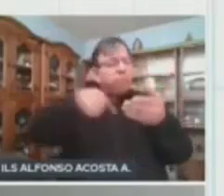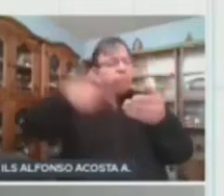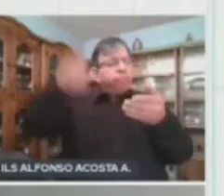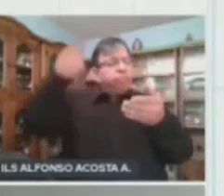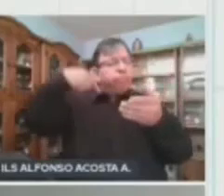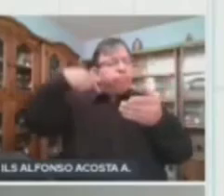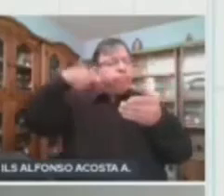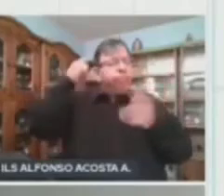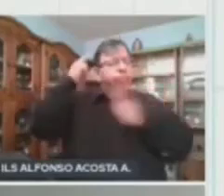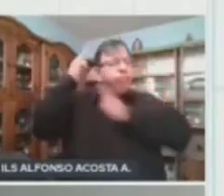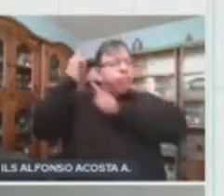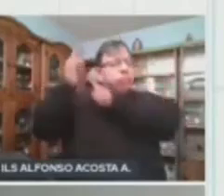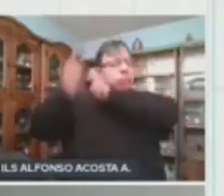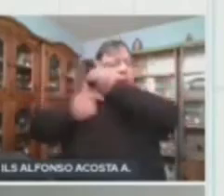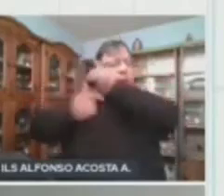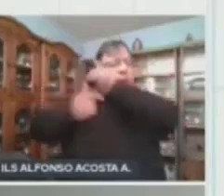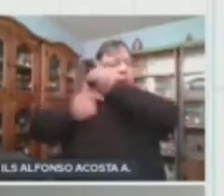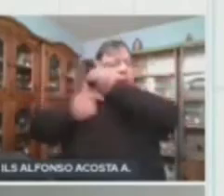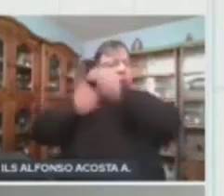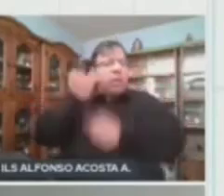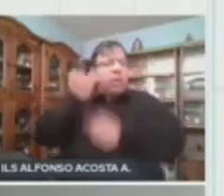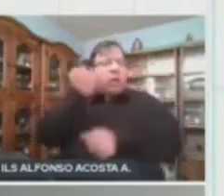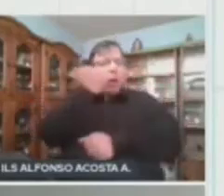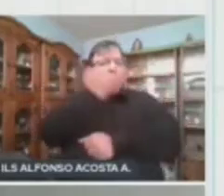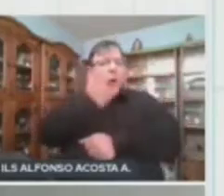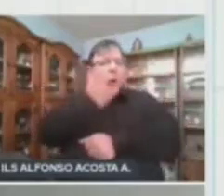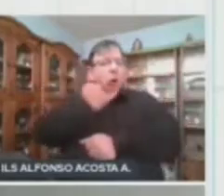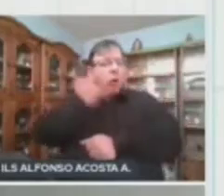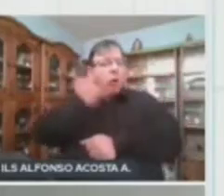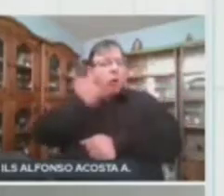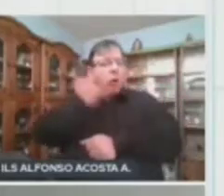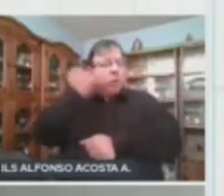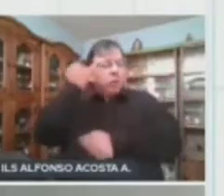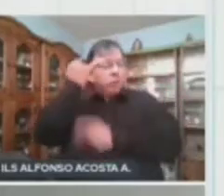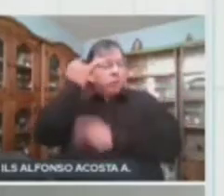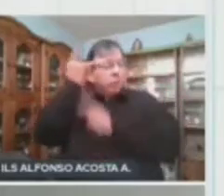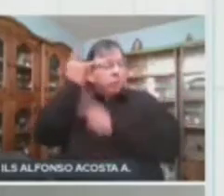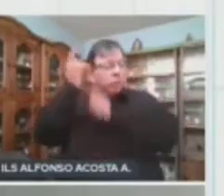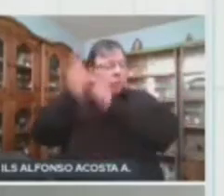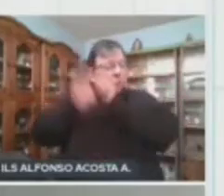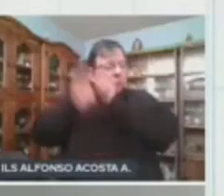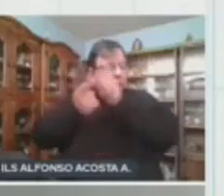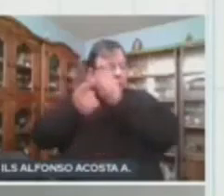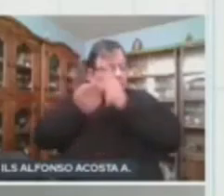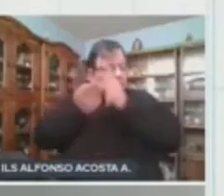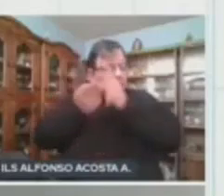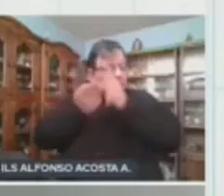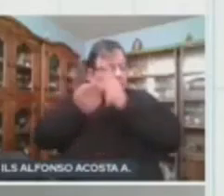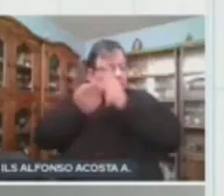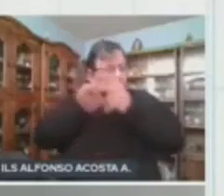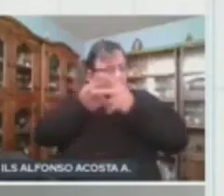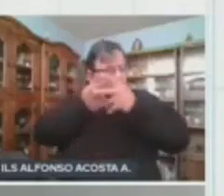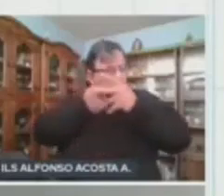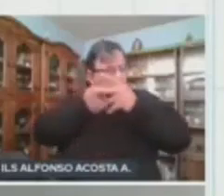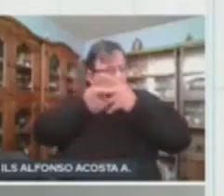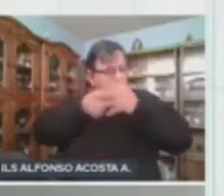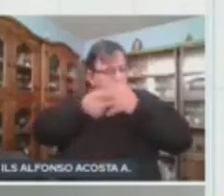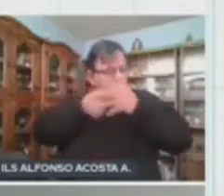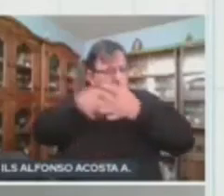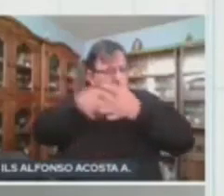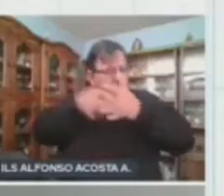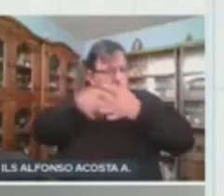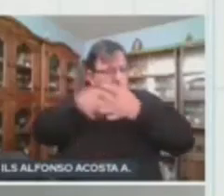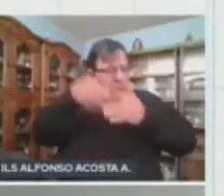nos preguntan por la palabra abiótico. Abiótico proviene, tenemos que biótico significa